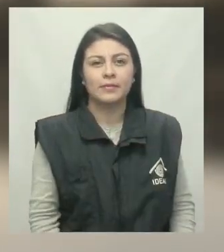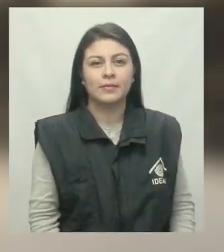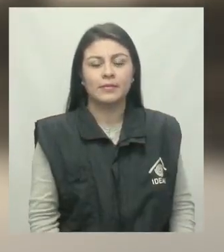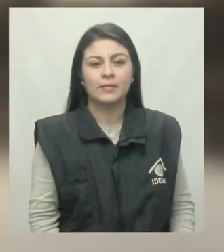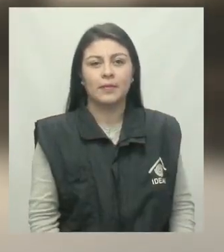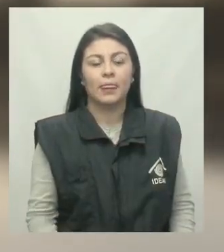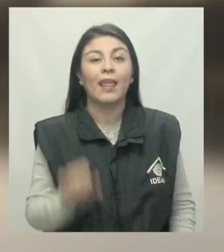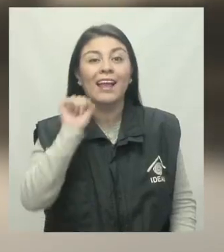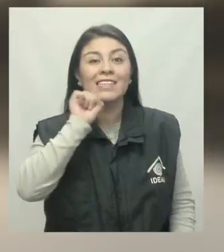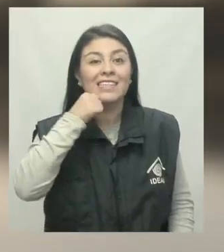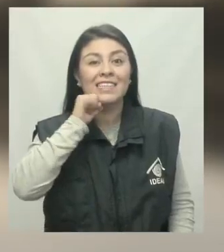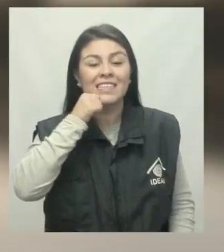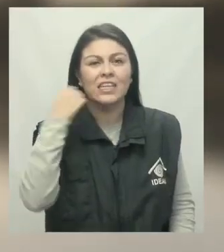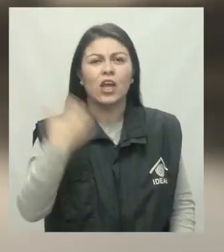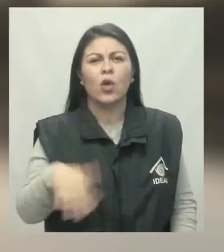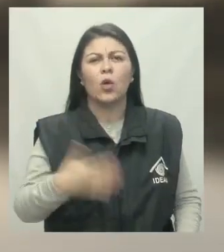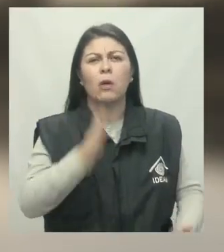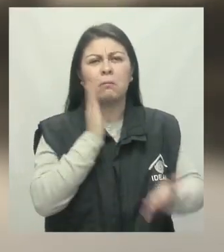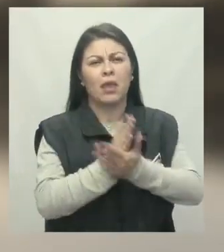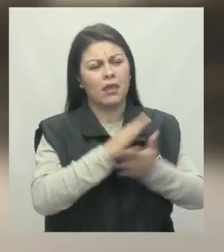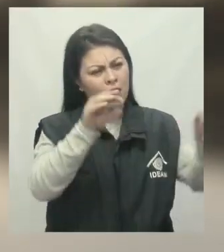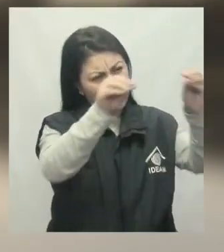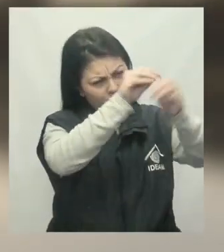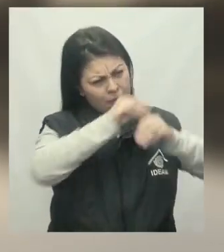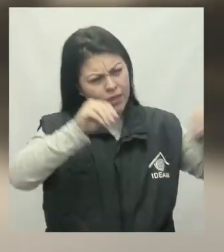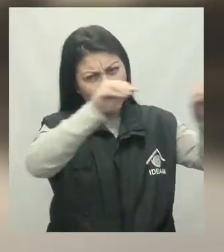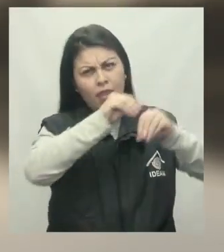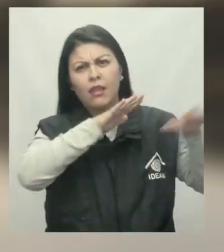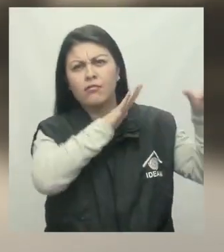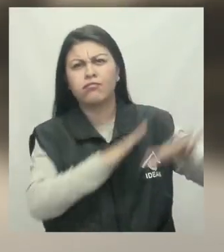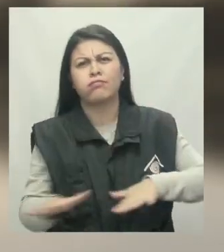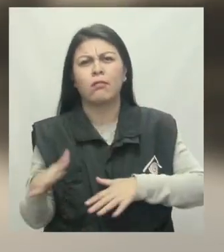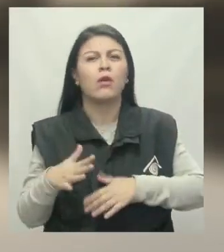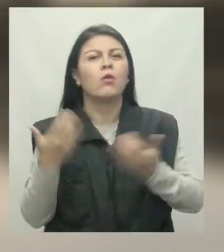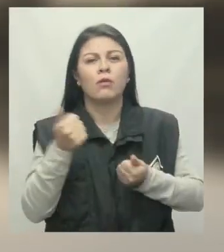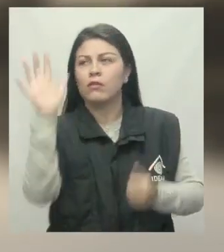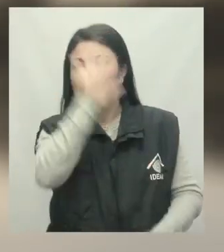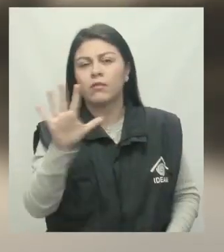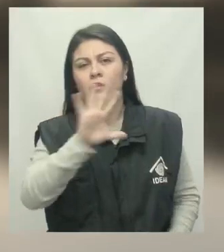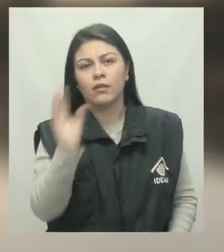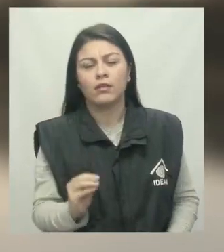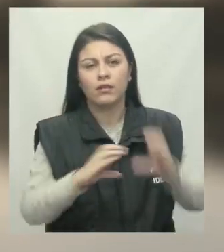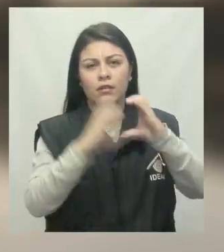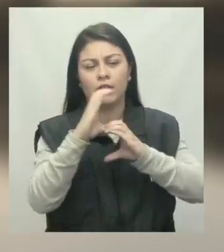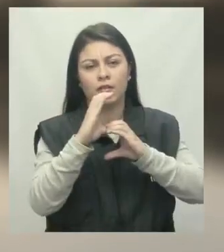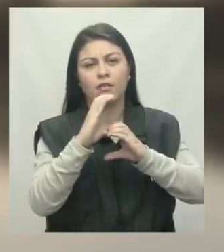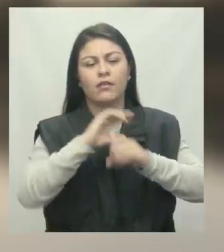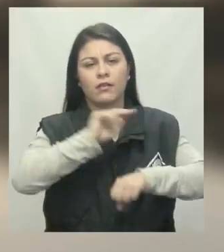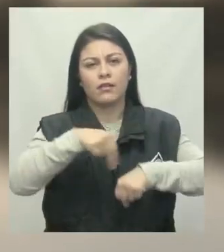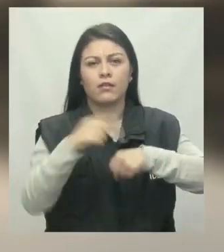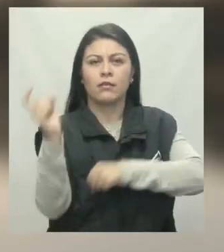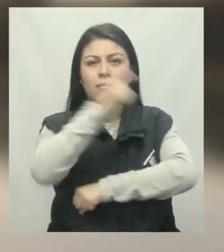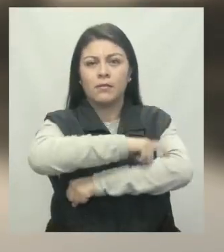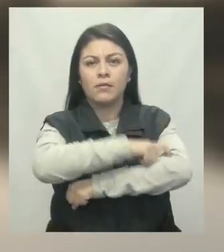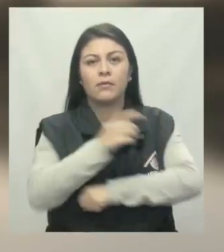Alerta naranja por alta amenaza de deslizamientos de tierra en los departamentos del Quindío, Cauca, Nariño y Putumayo Alerta